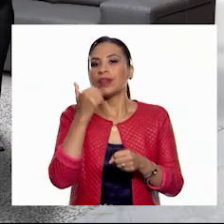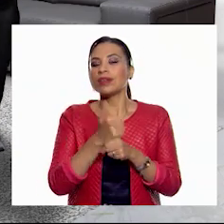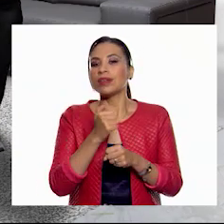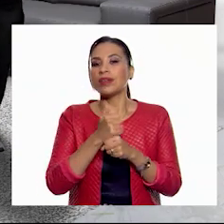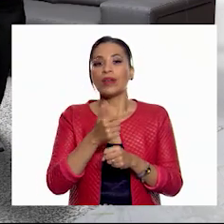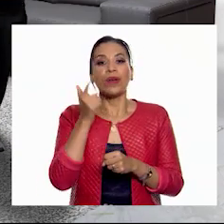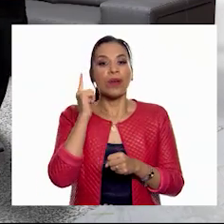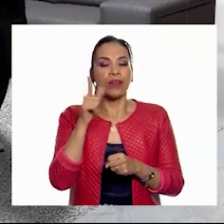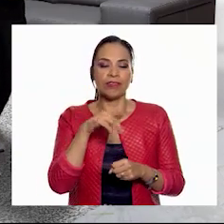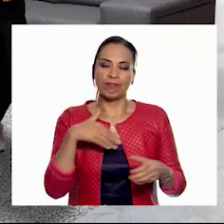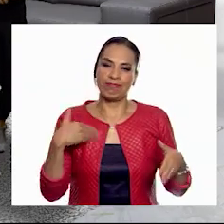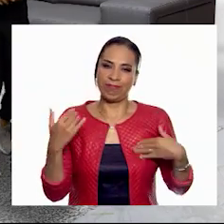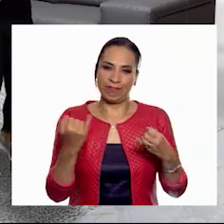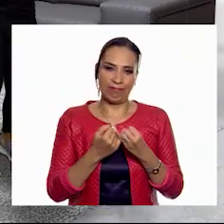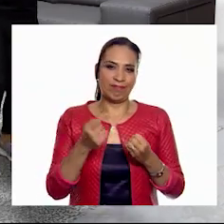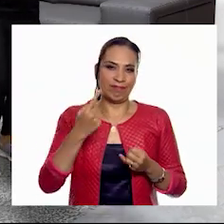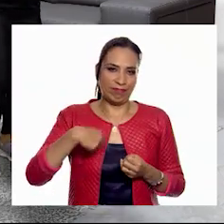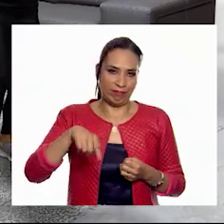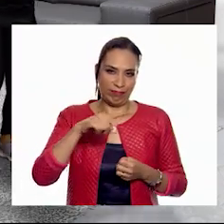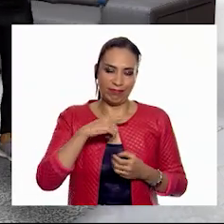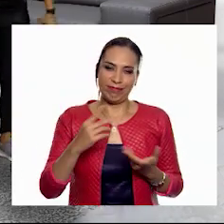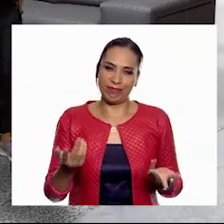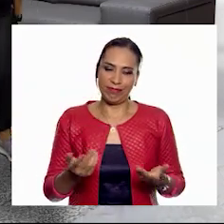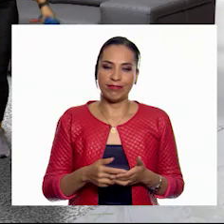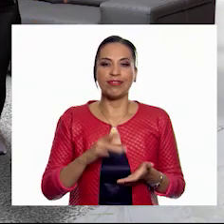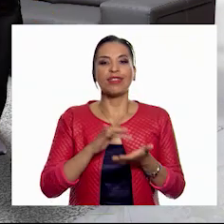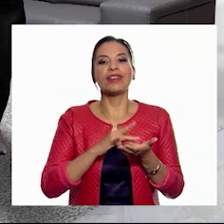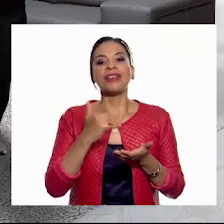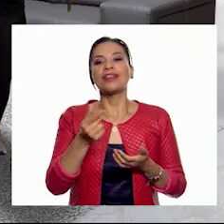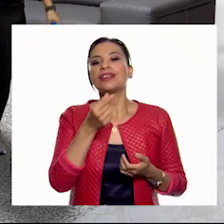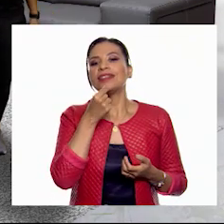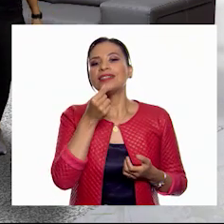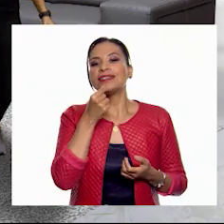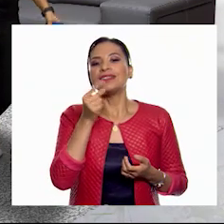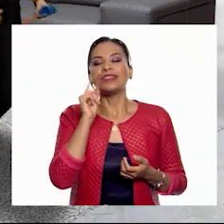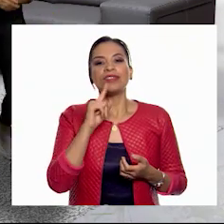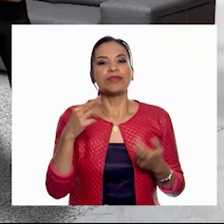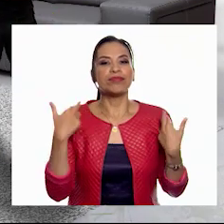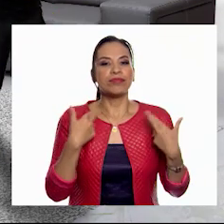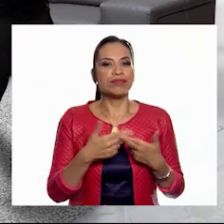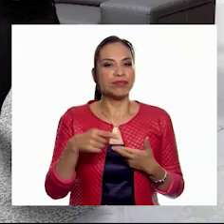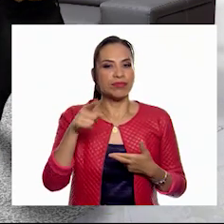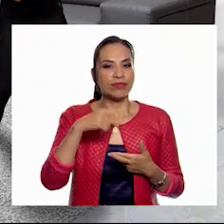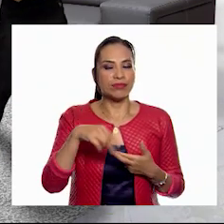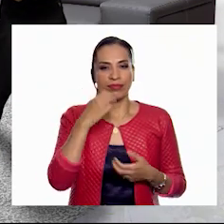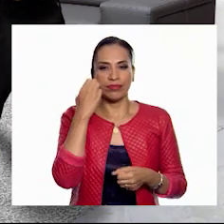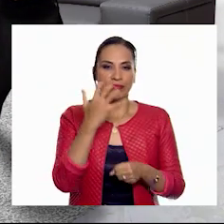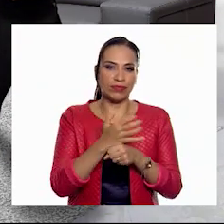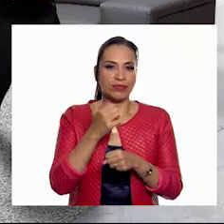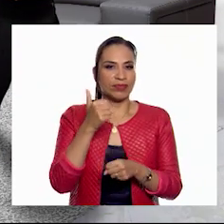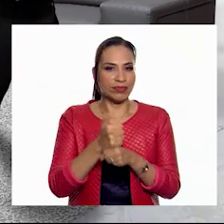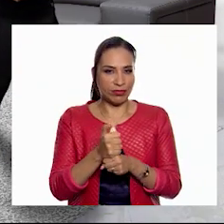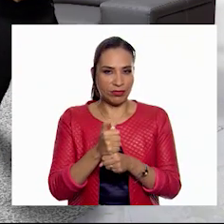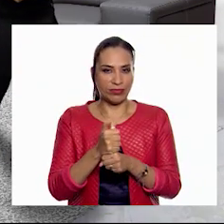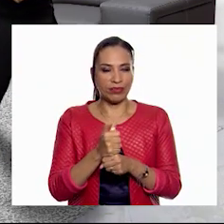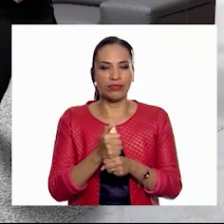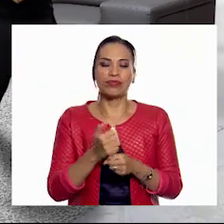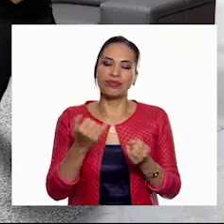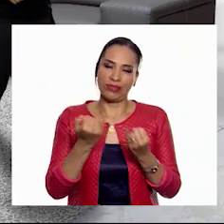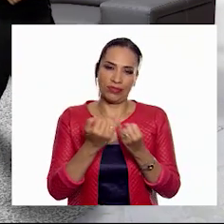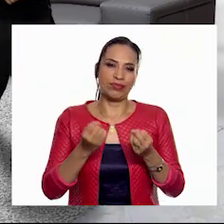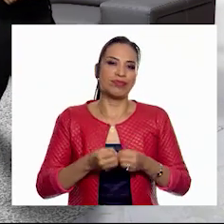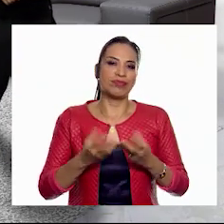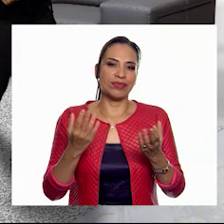y esperemos lo hayan disfrutado tanto como nosotros. Agradecemos a niñas, niños, maestras y maestros de quinto y sexto grado y, por